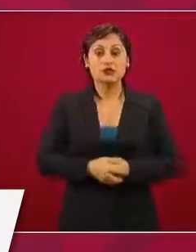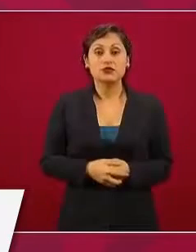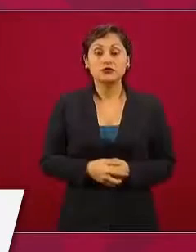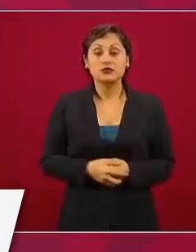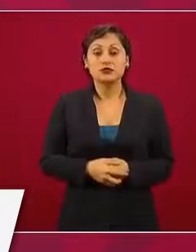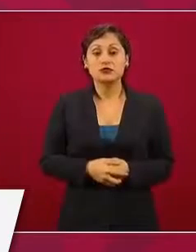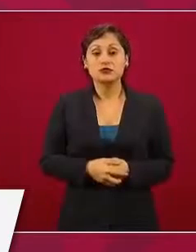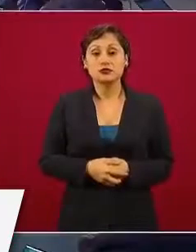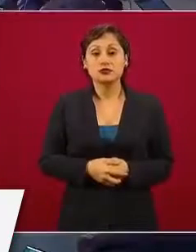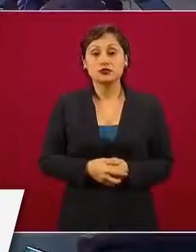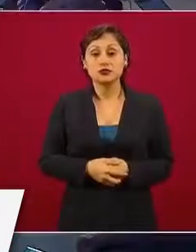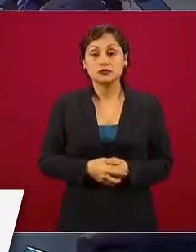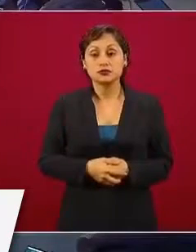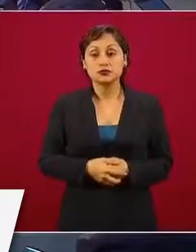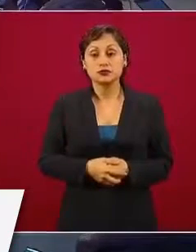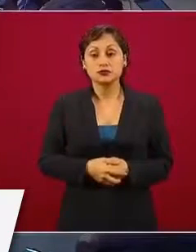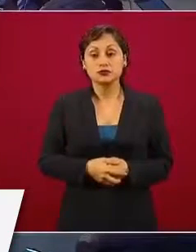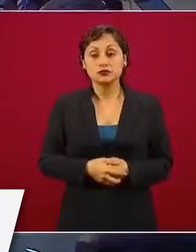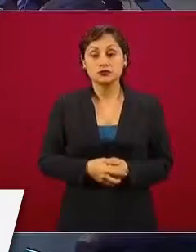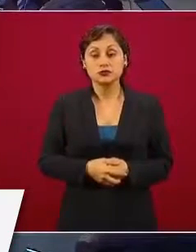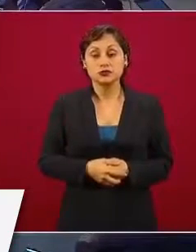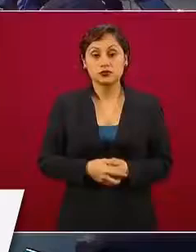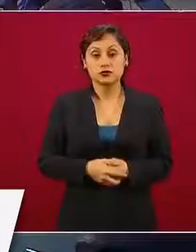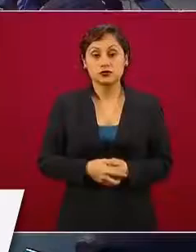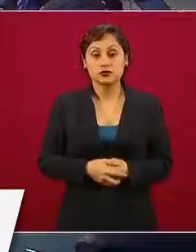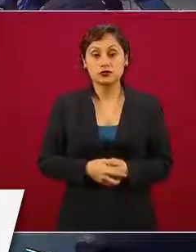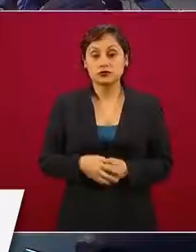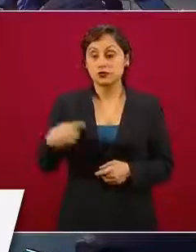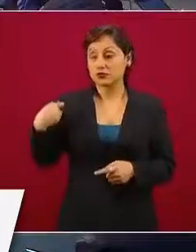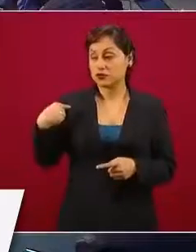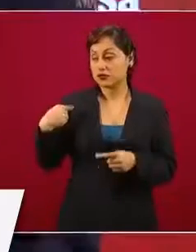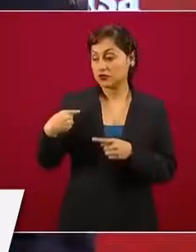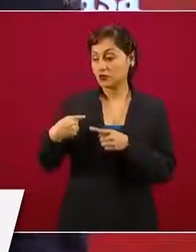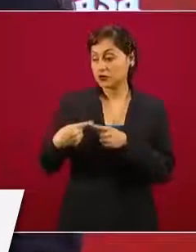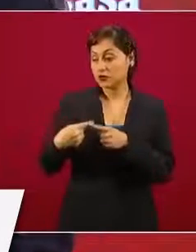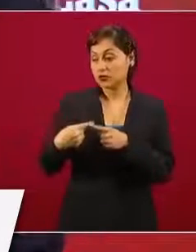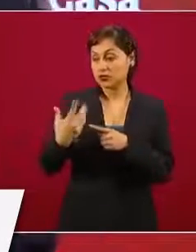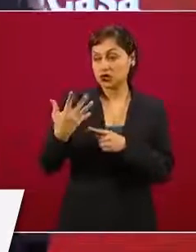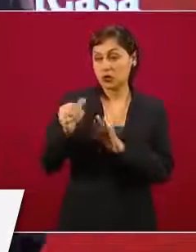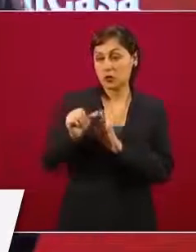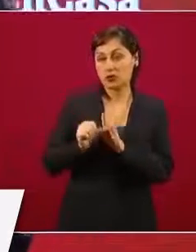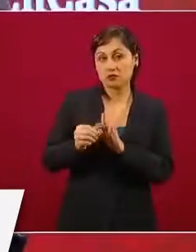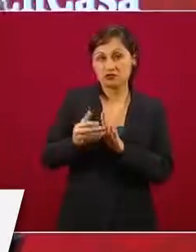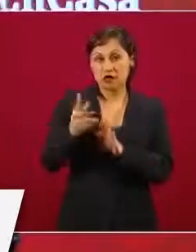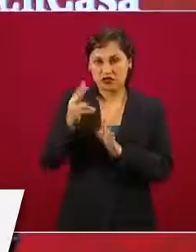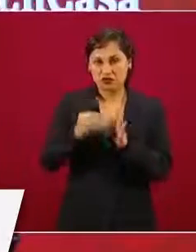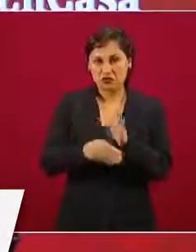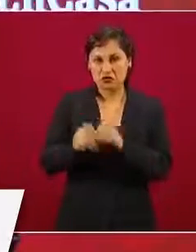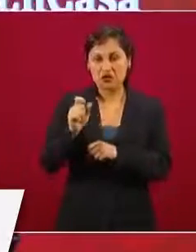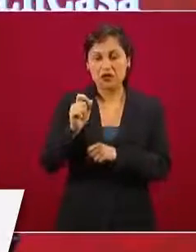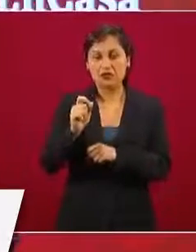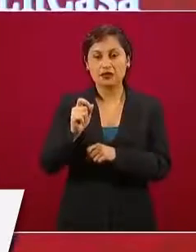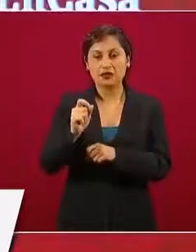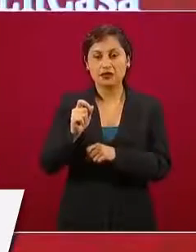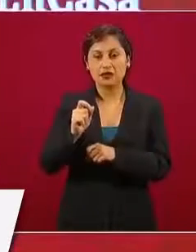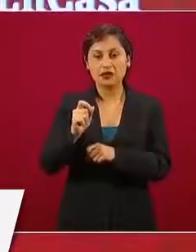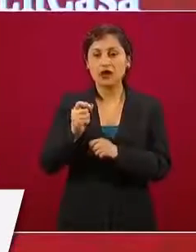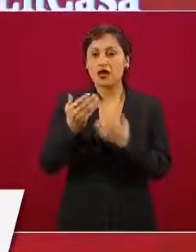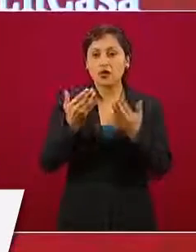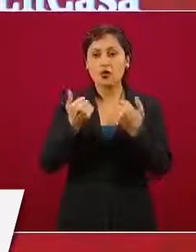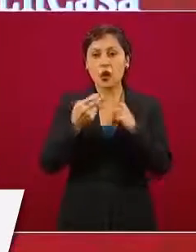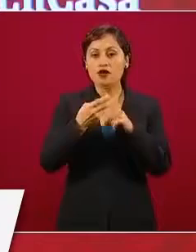cinco meses, todo lo que va del año, no ha habido un secuestro